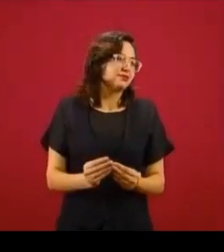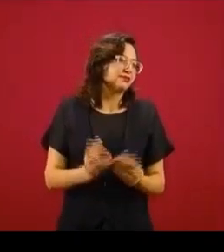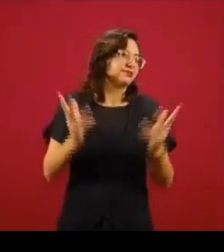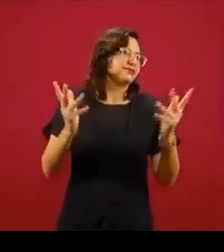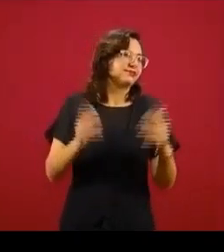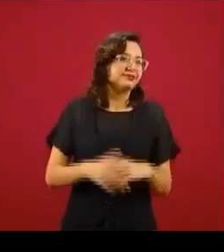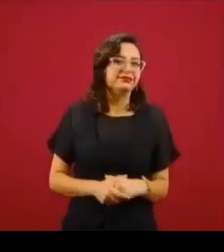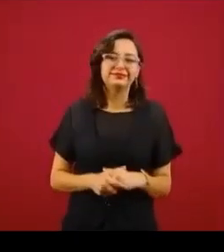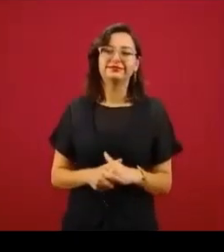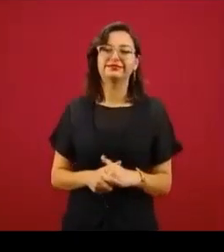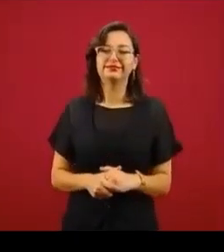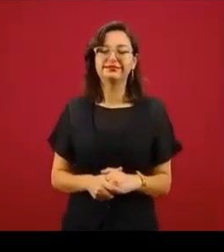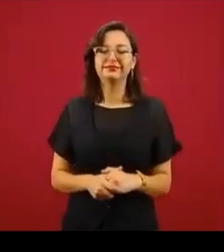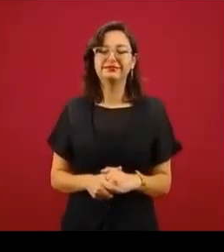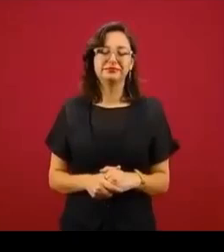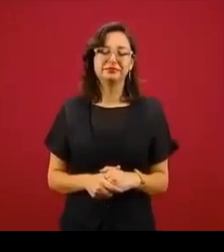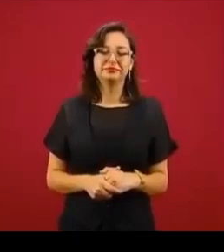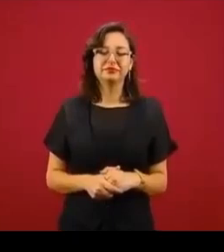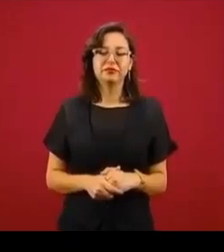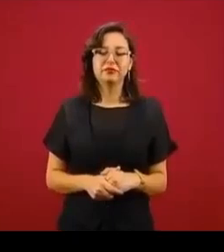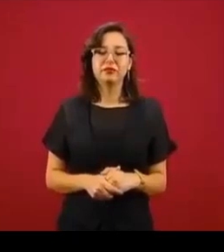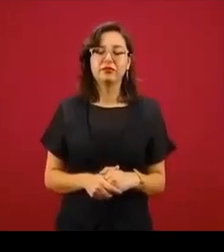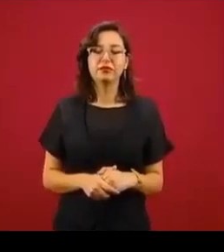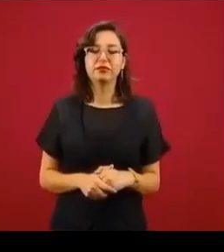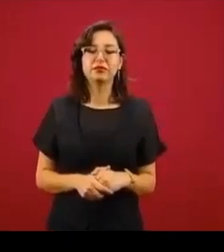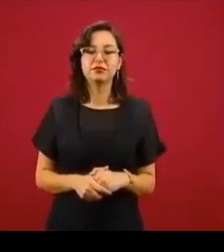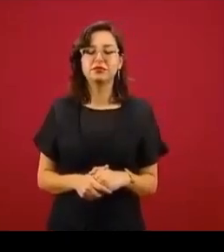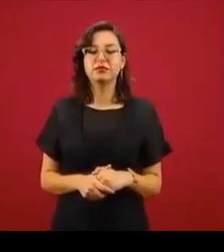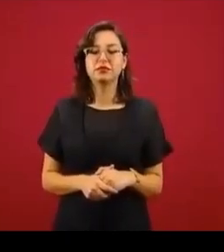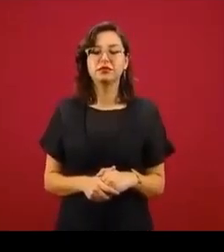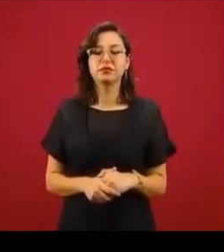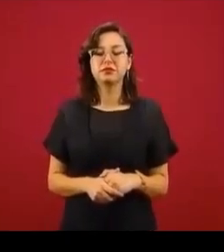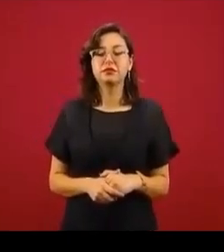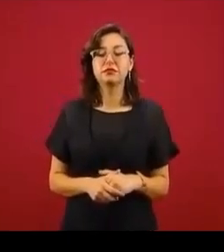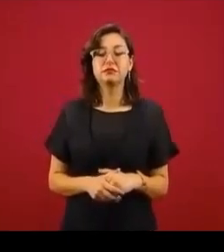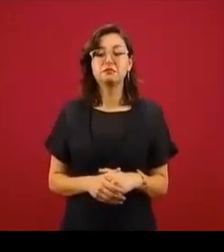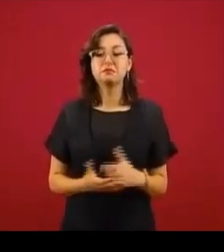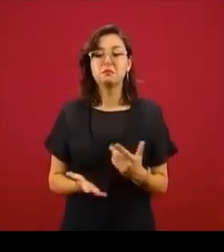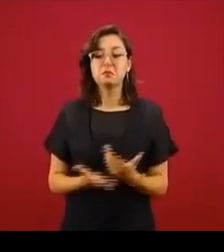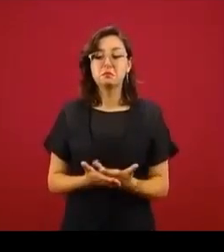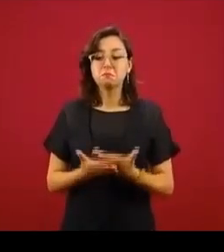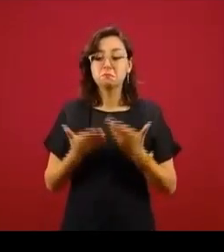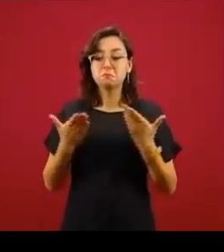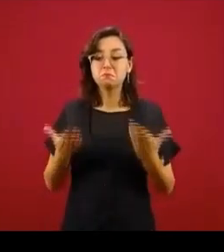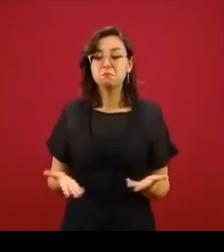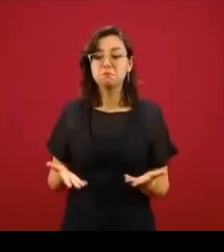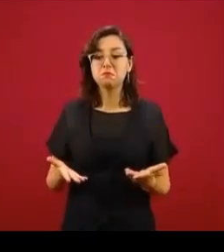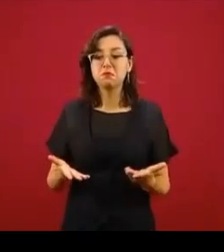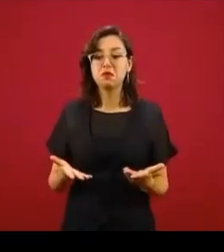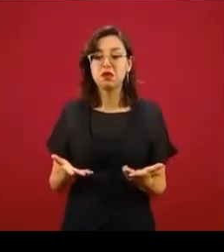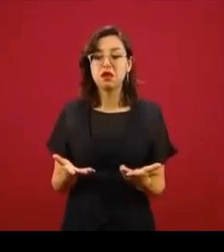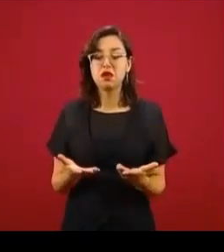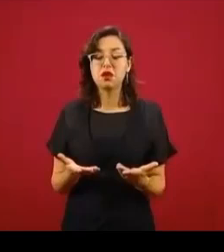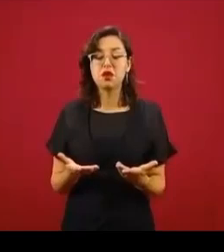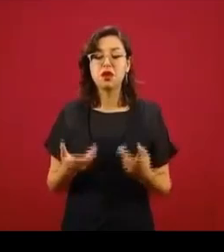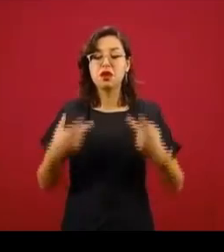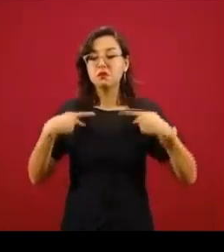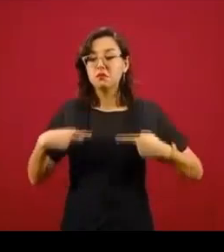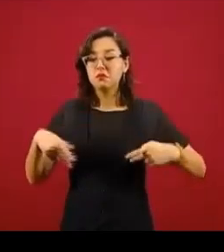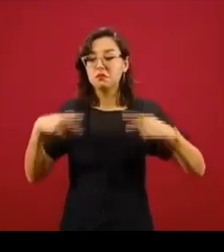No, ahora, miren, a cualquier persona que hable